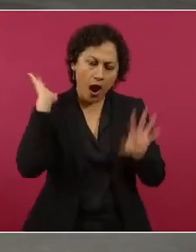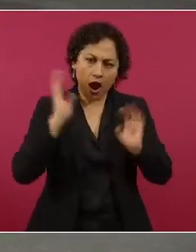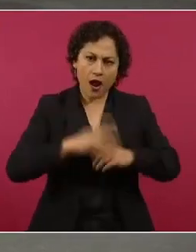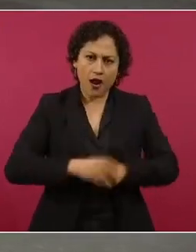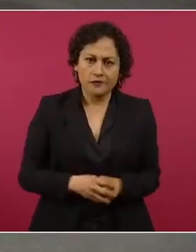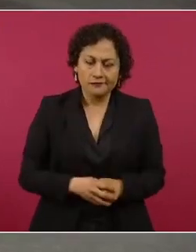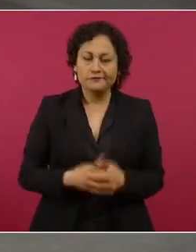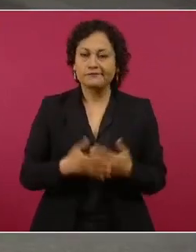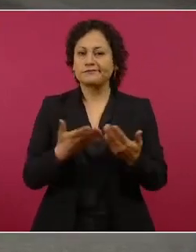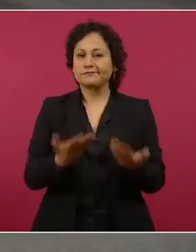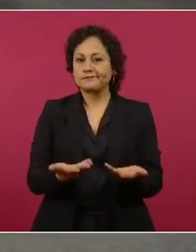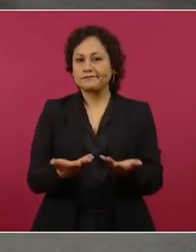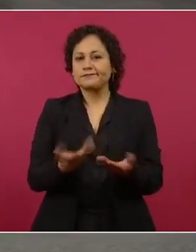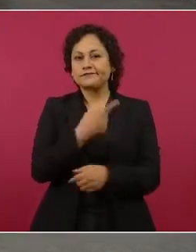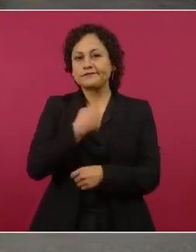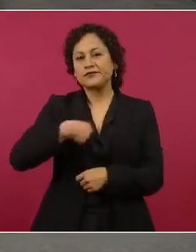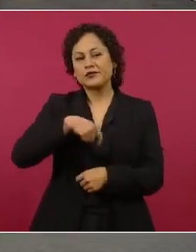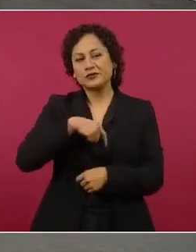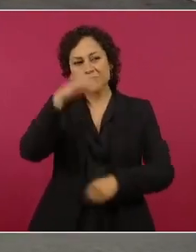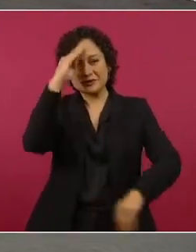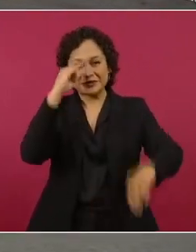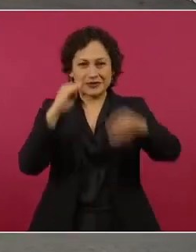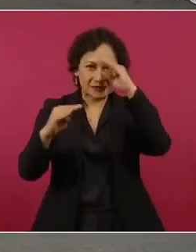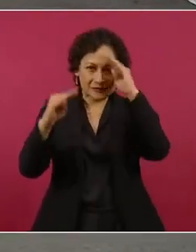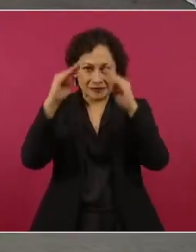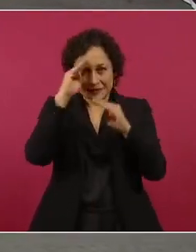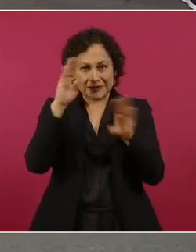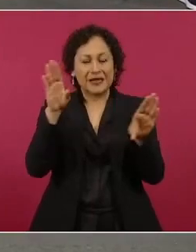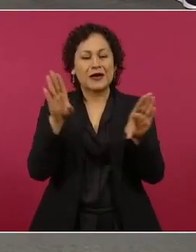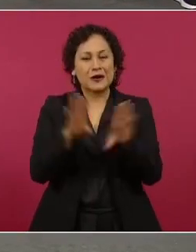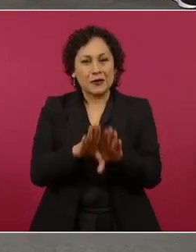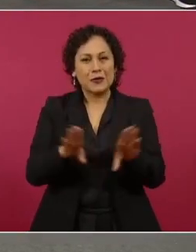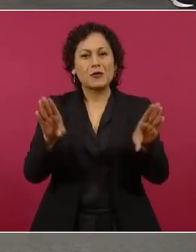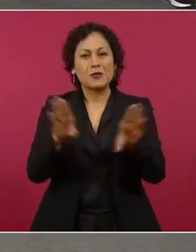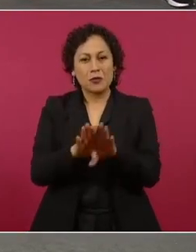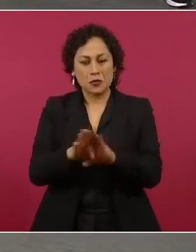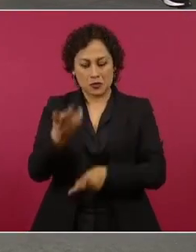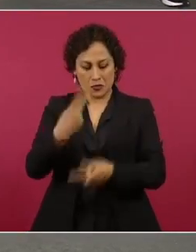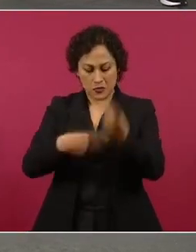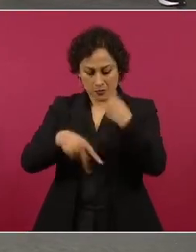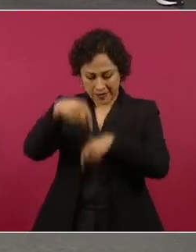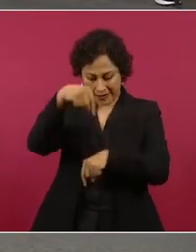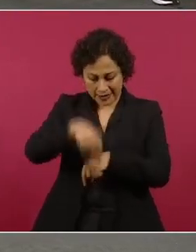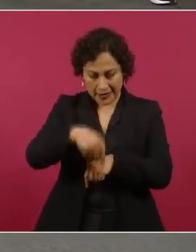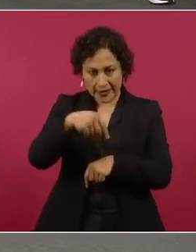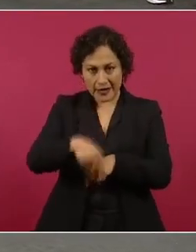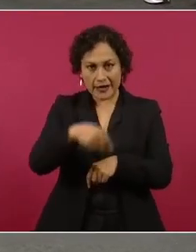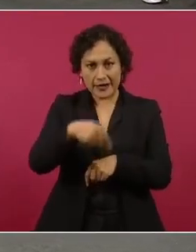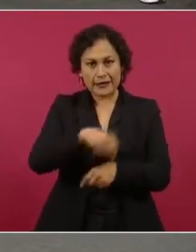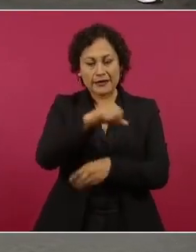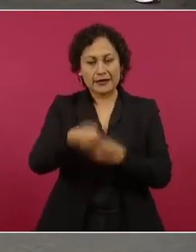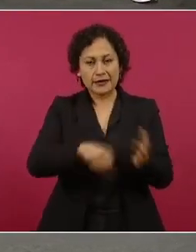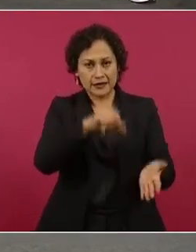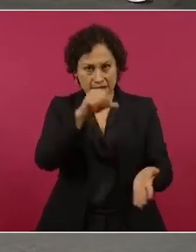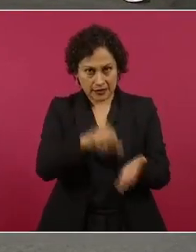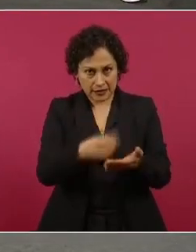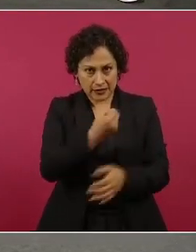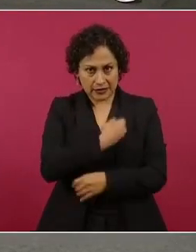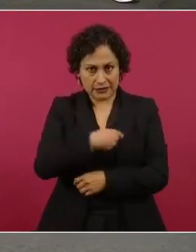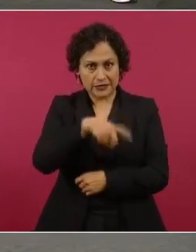pudientes que acudieran a la clínica pagaran un boleto extra para los menos pudientes,